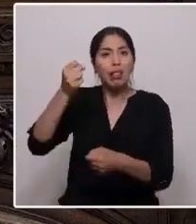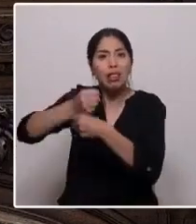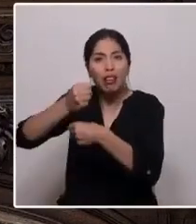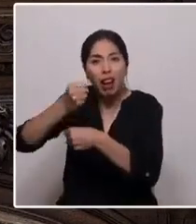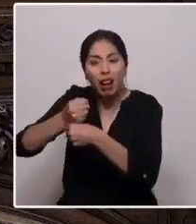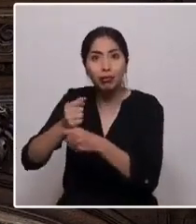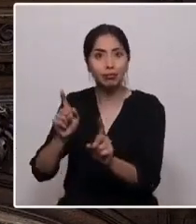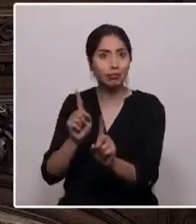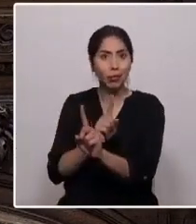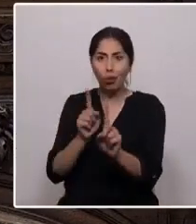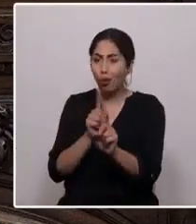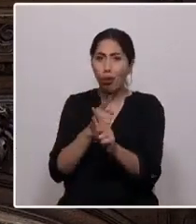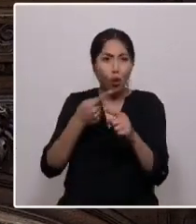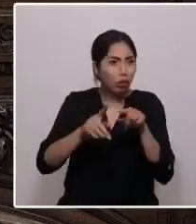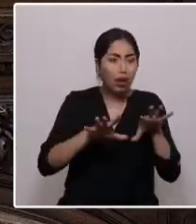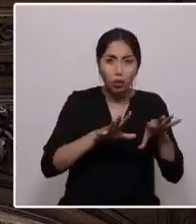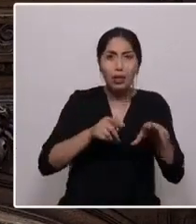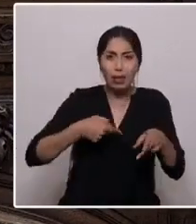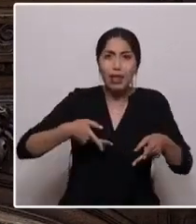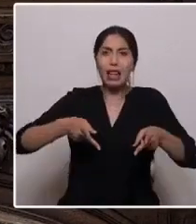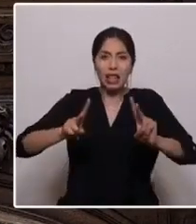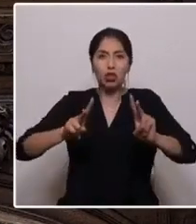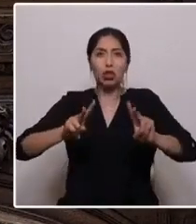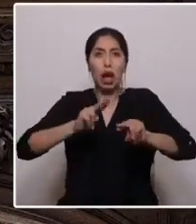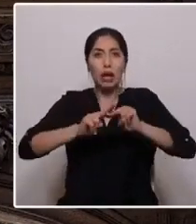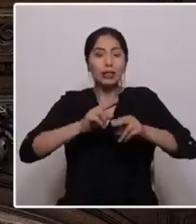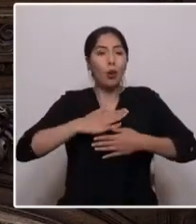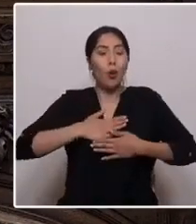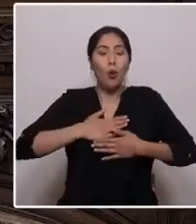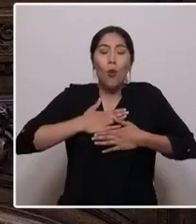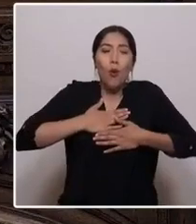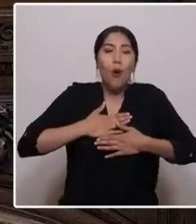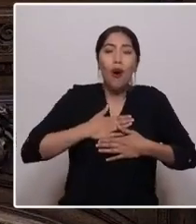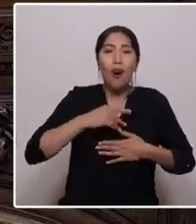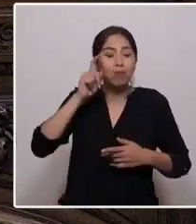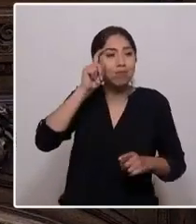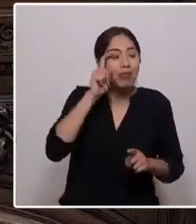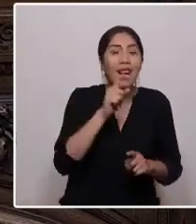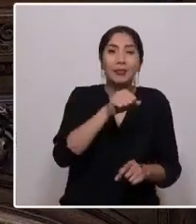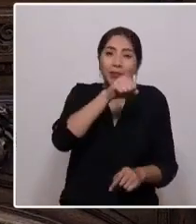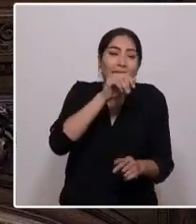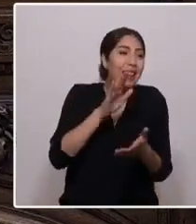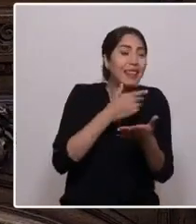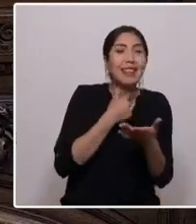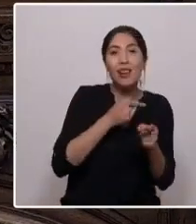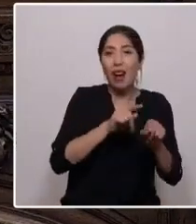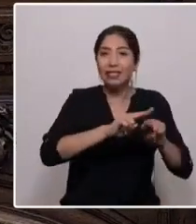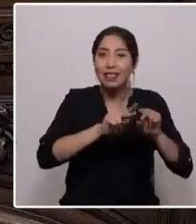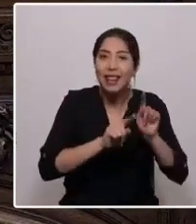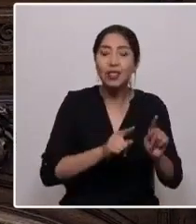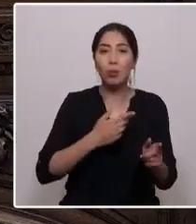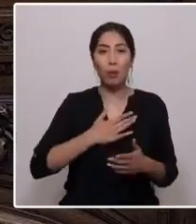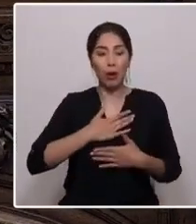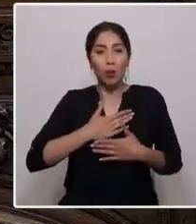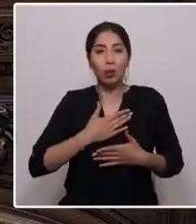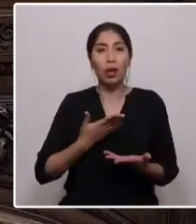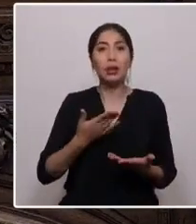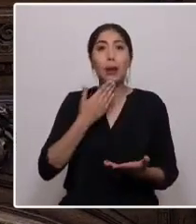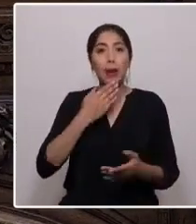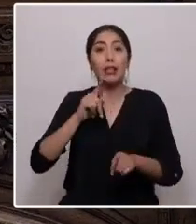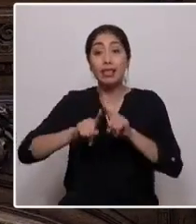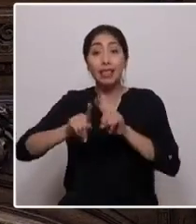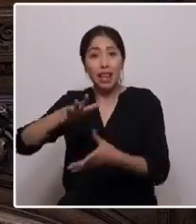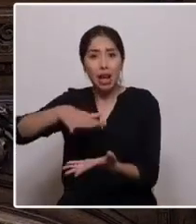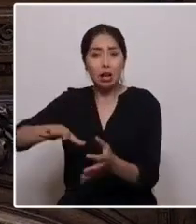subsistir. Tenemos derecho a hacer aquello que moviliza nuestro corazón, nuestras pasiones, sobre todo cuando la Tierra es fértil y abundante